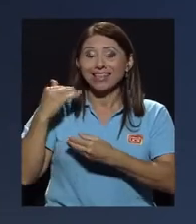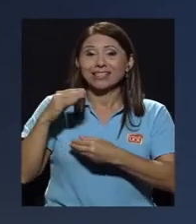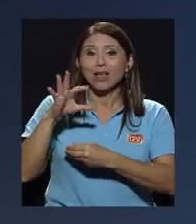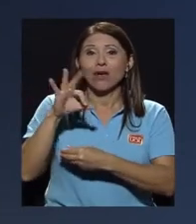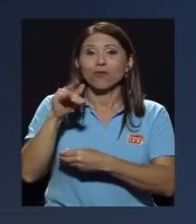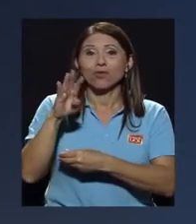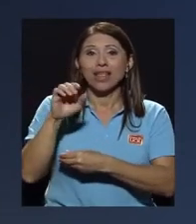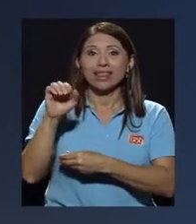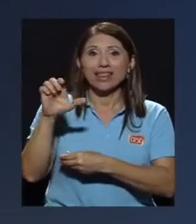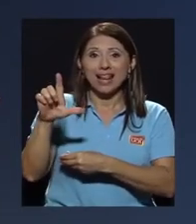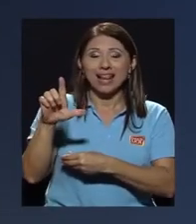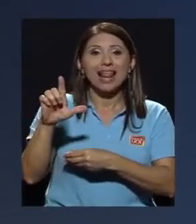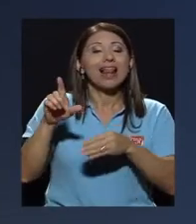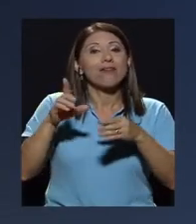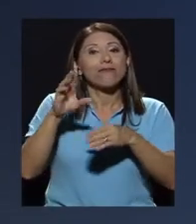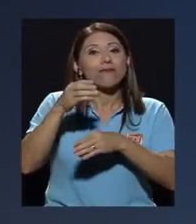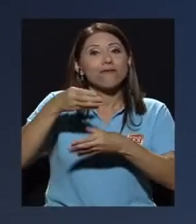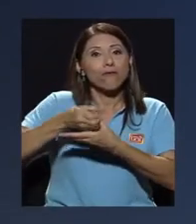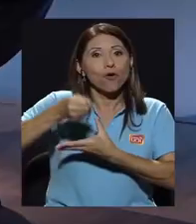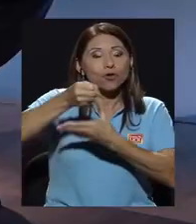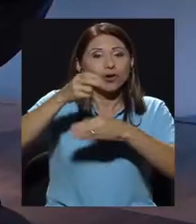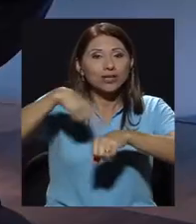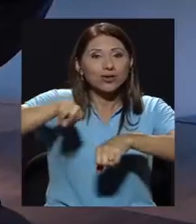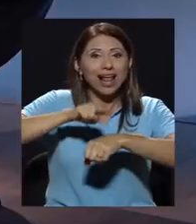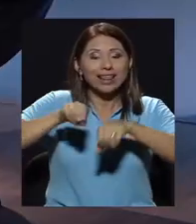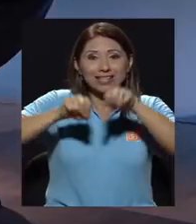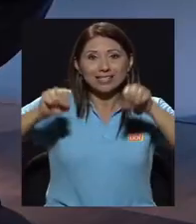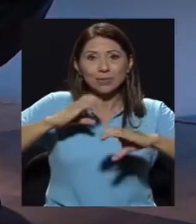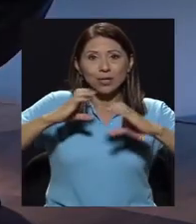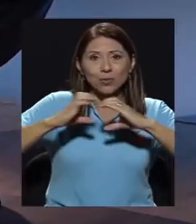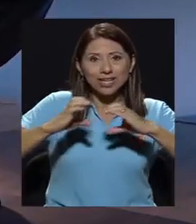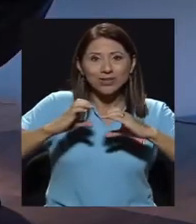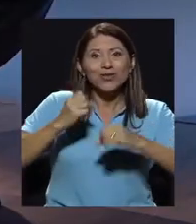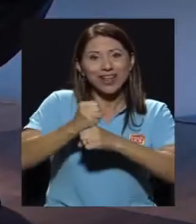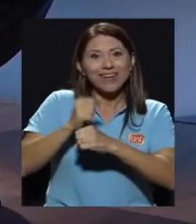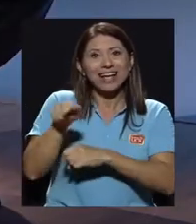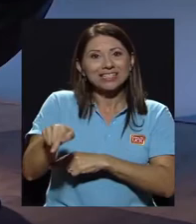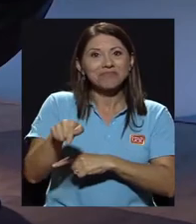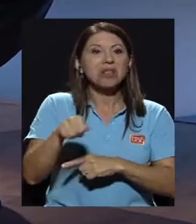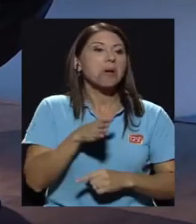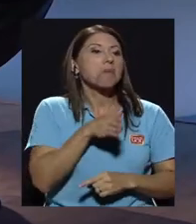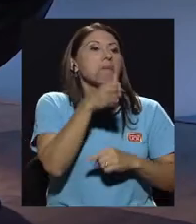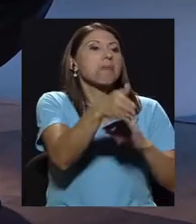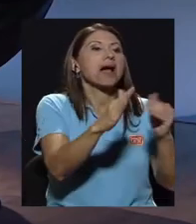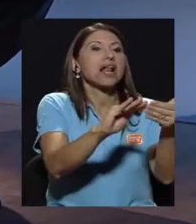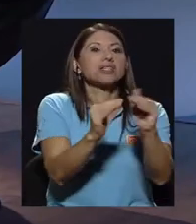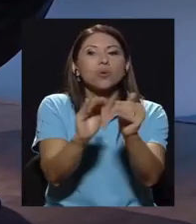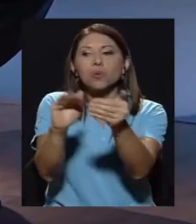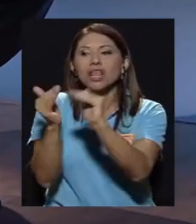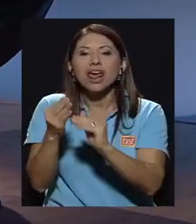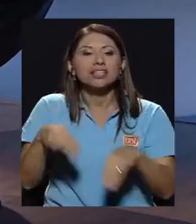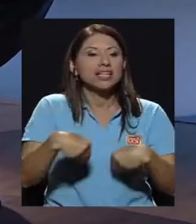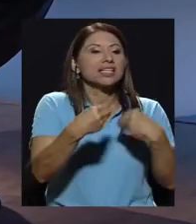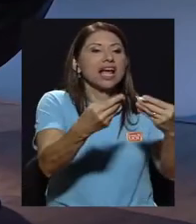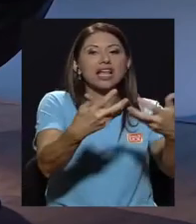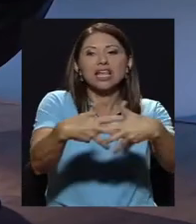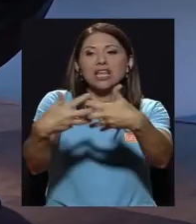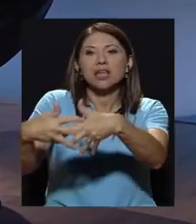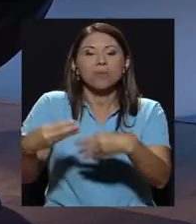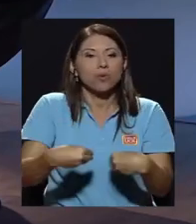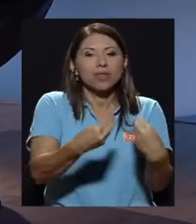Telecomunicaciones, trabaja de esa manera. Vamos a las comunidades, damos equipo, damos equipo a los SESI, damos equipo aquí y ya,